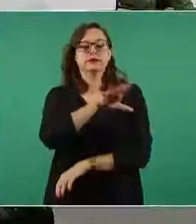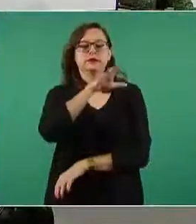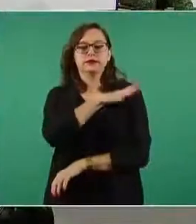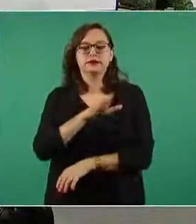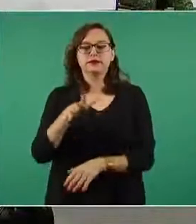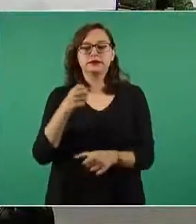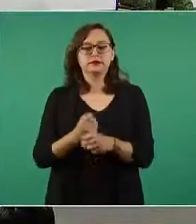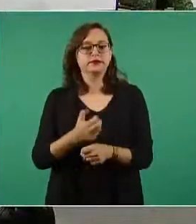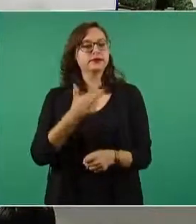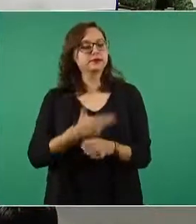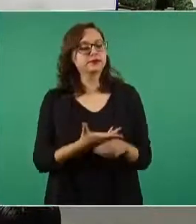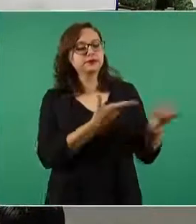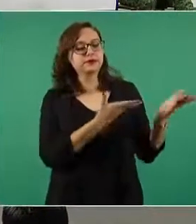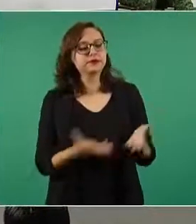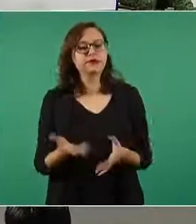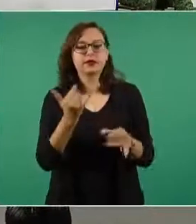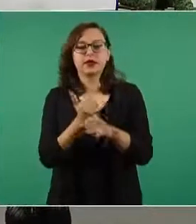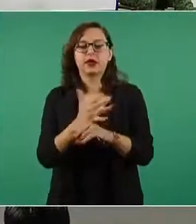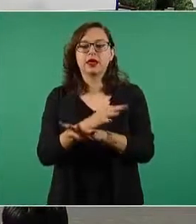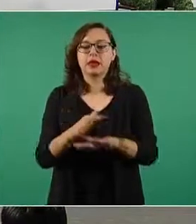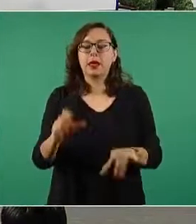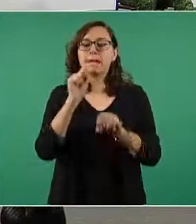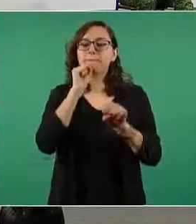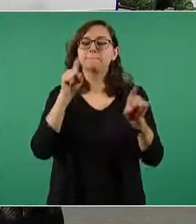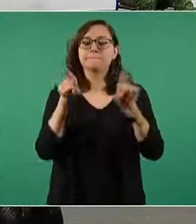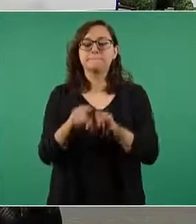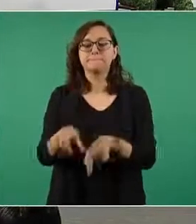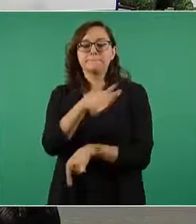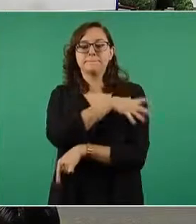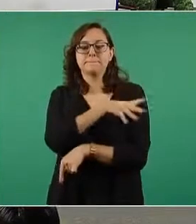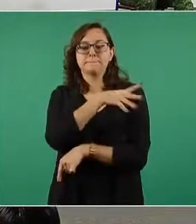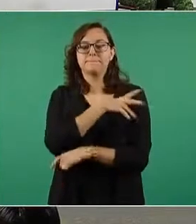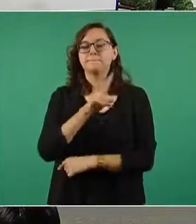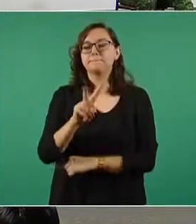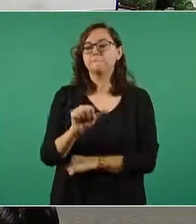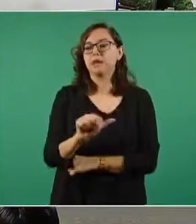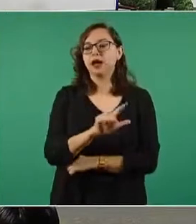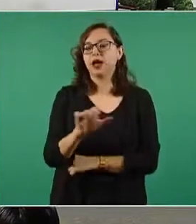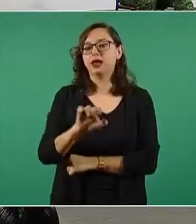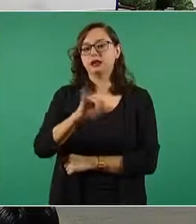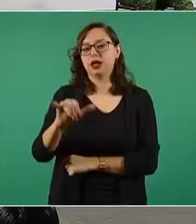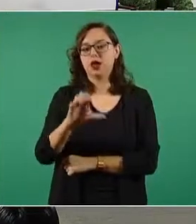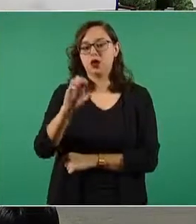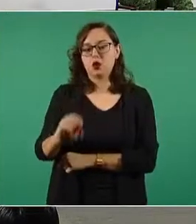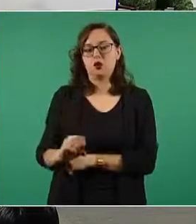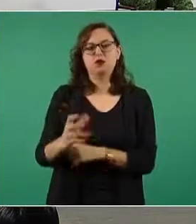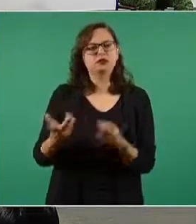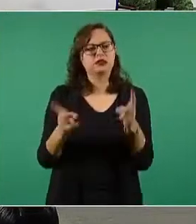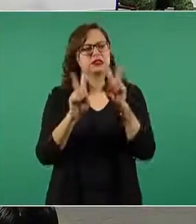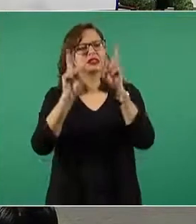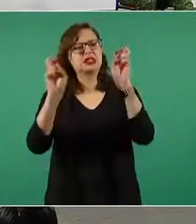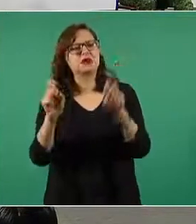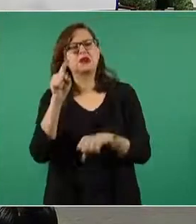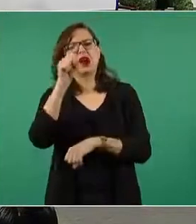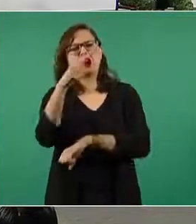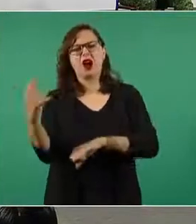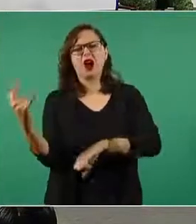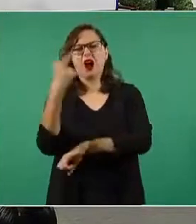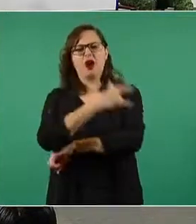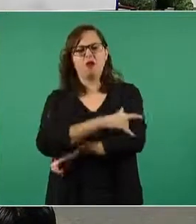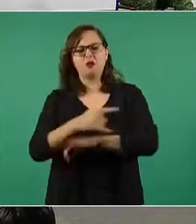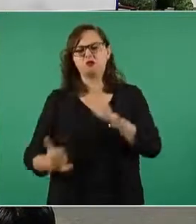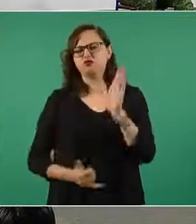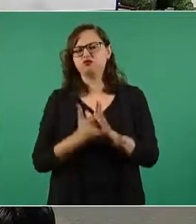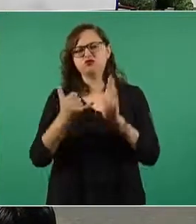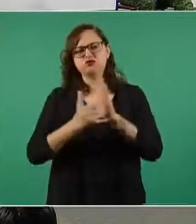nos informe y también a general Vallejo sobre cómo va el avance de